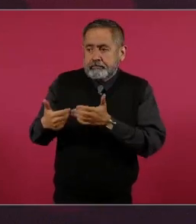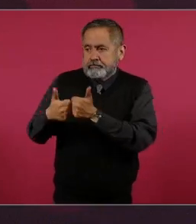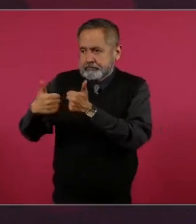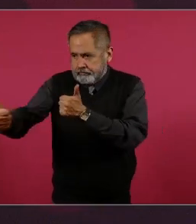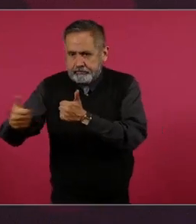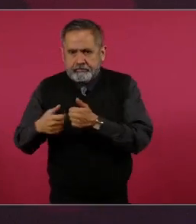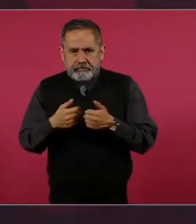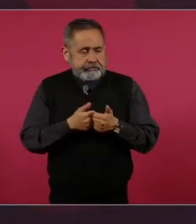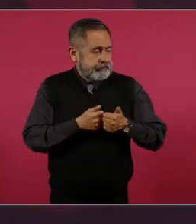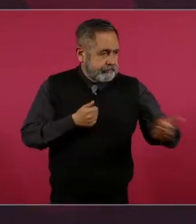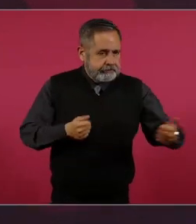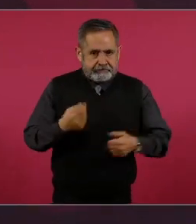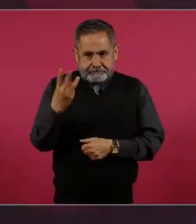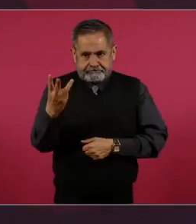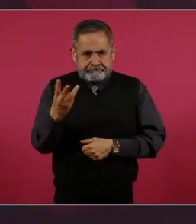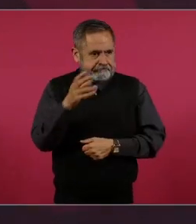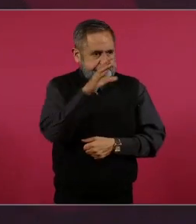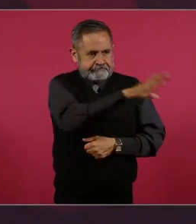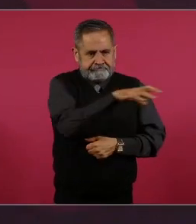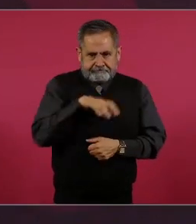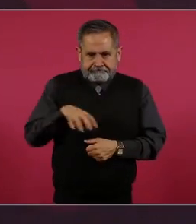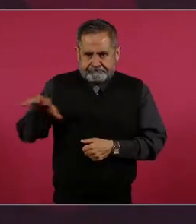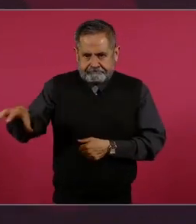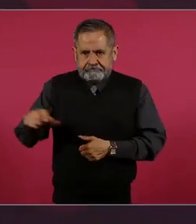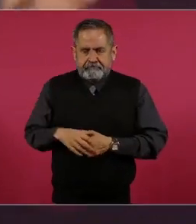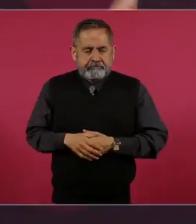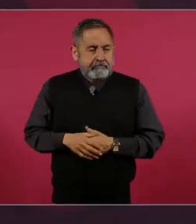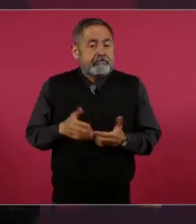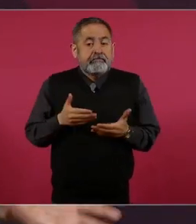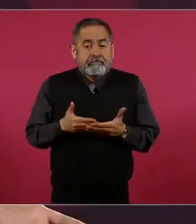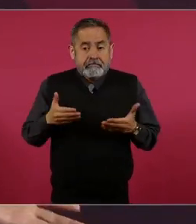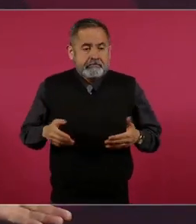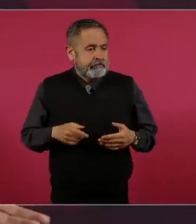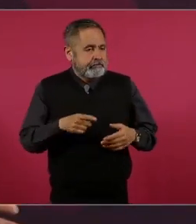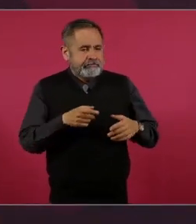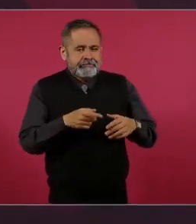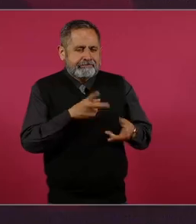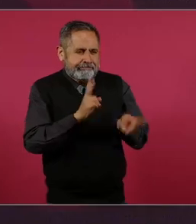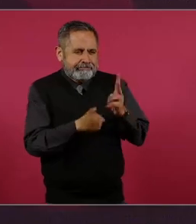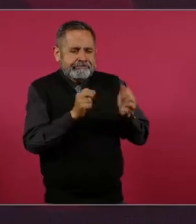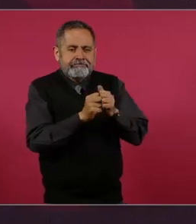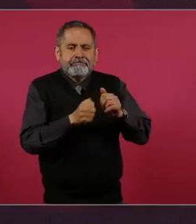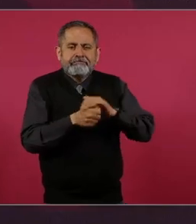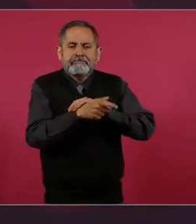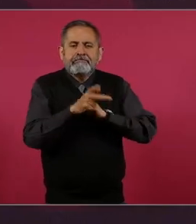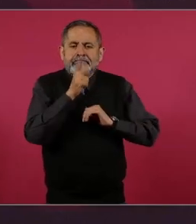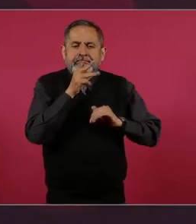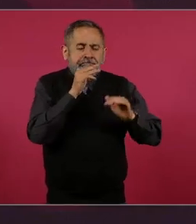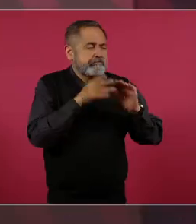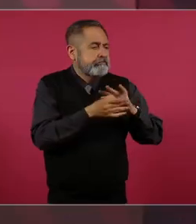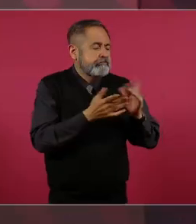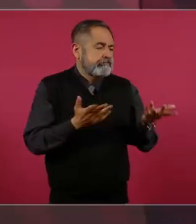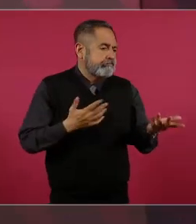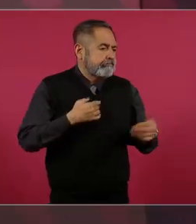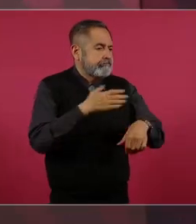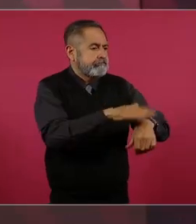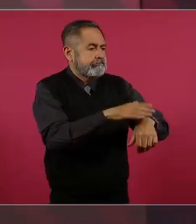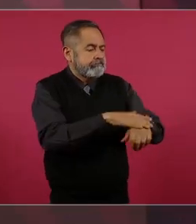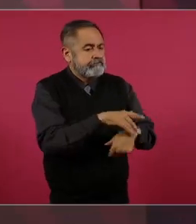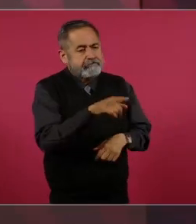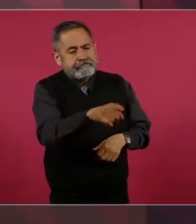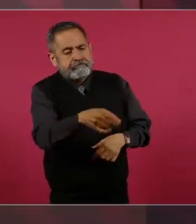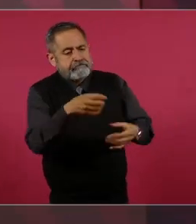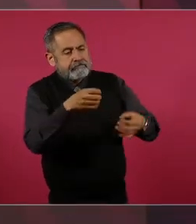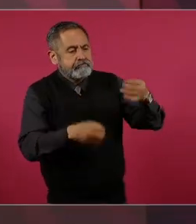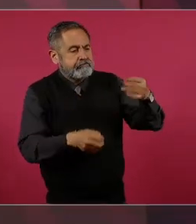de que un juez deje en libertad